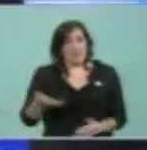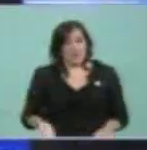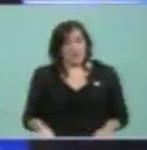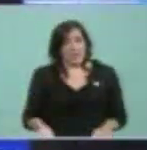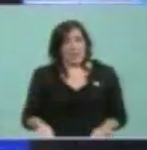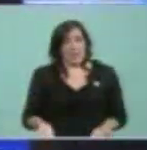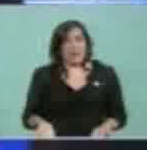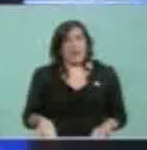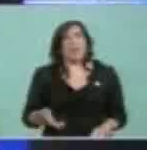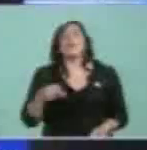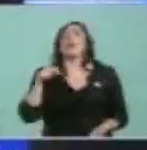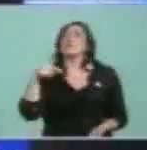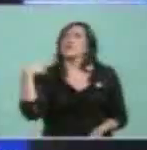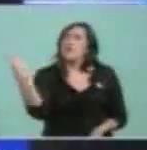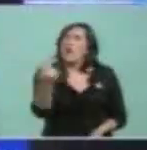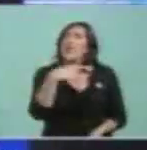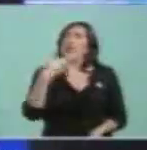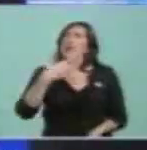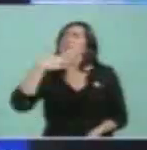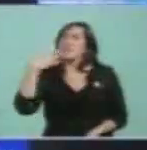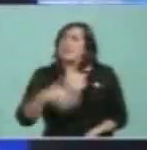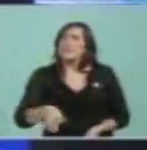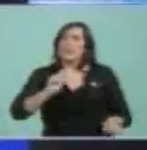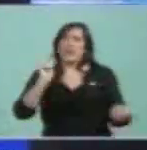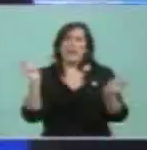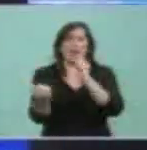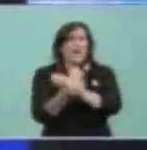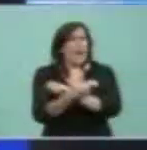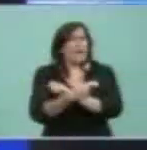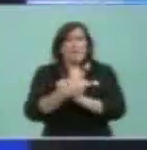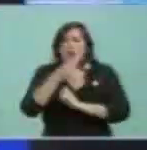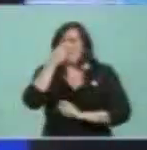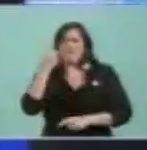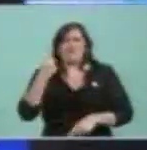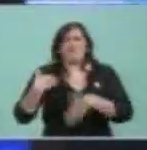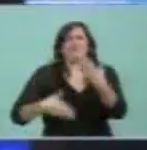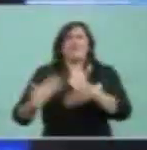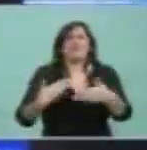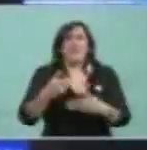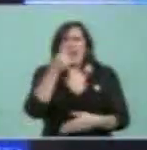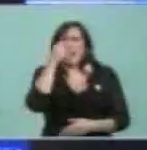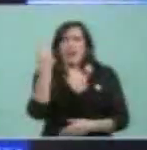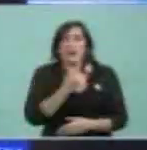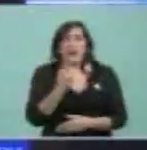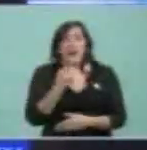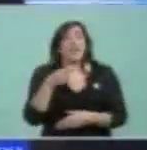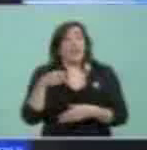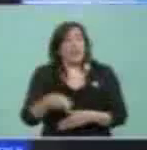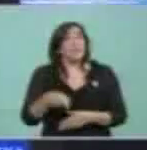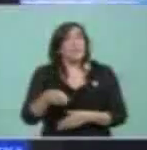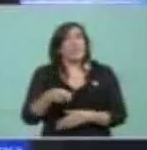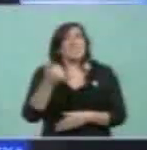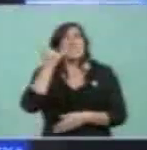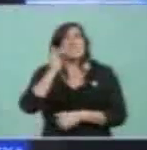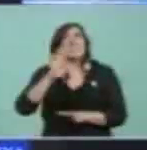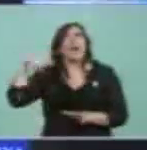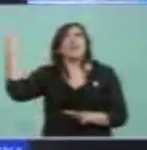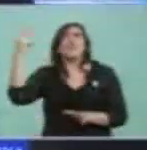que esto pueda ser entendido, porque hay cambios muy vertiginosos que ya están siendo vistos,